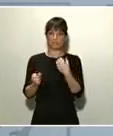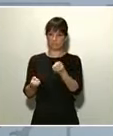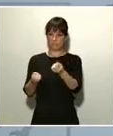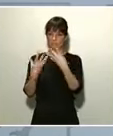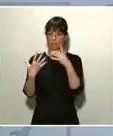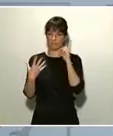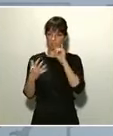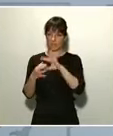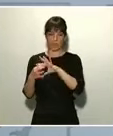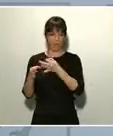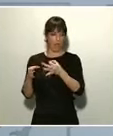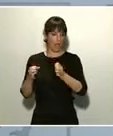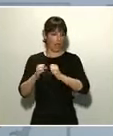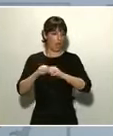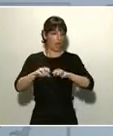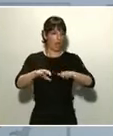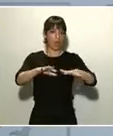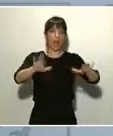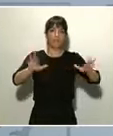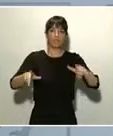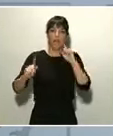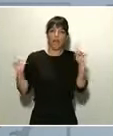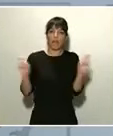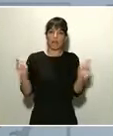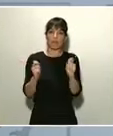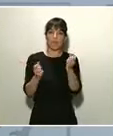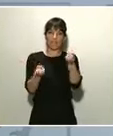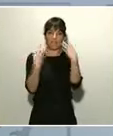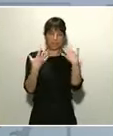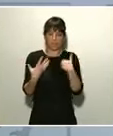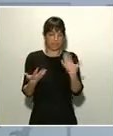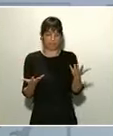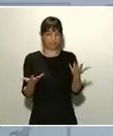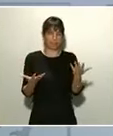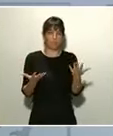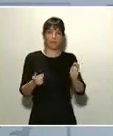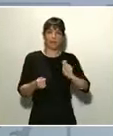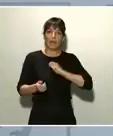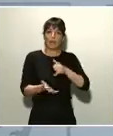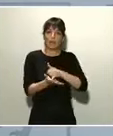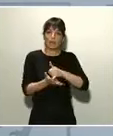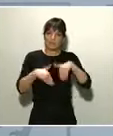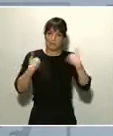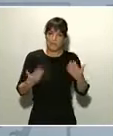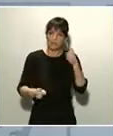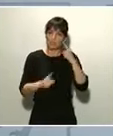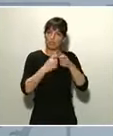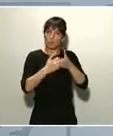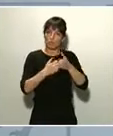generando una alarma y una desinformación que nos hace más débiles para luchar contra el virus.